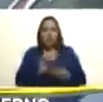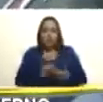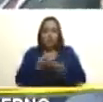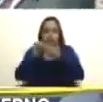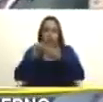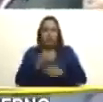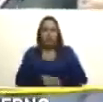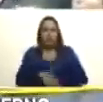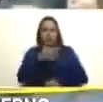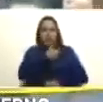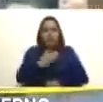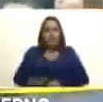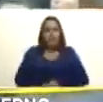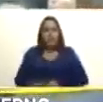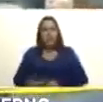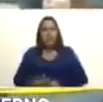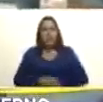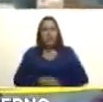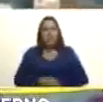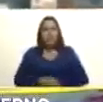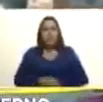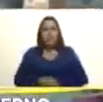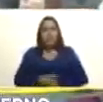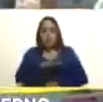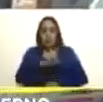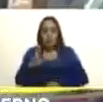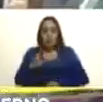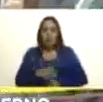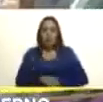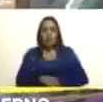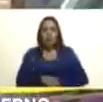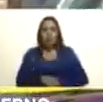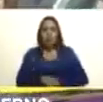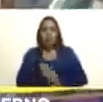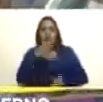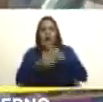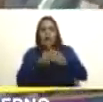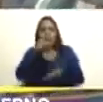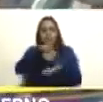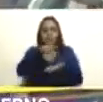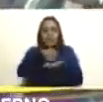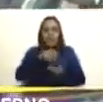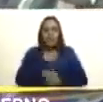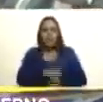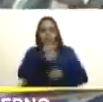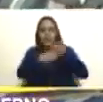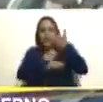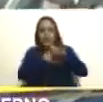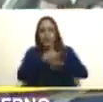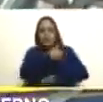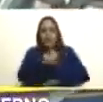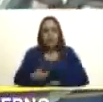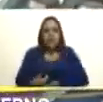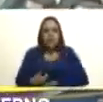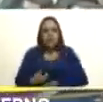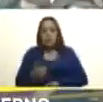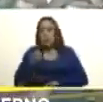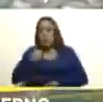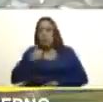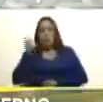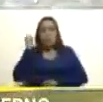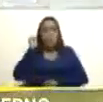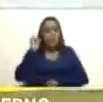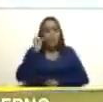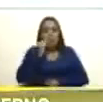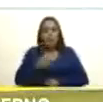por el presidente de la república lo conforman el vicepresidente o vicepresidenta de la república